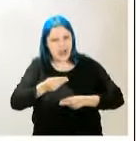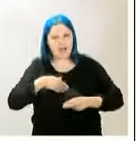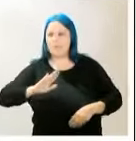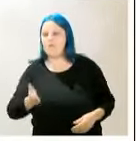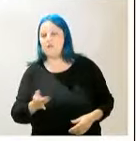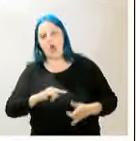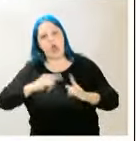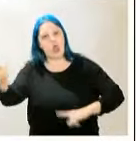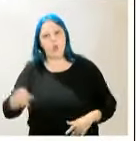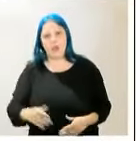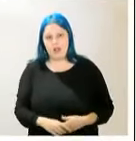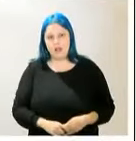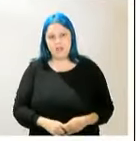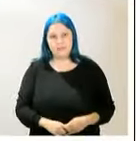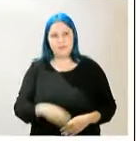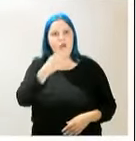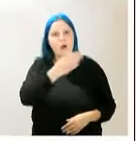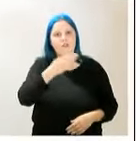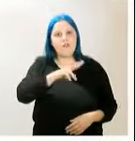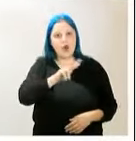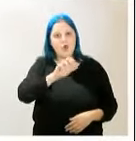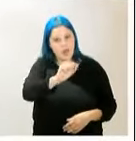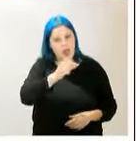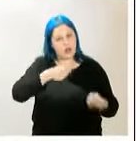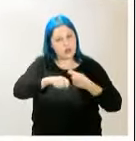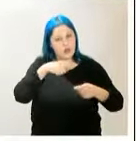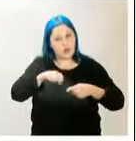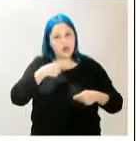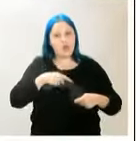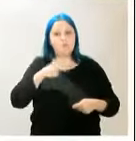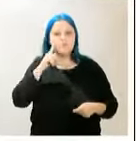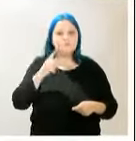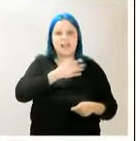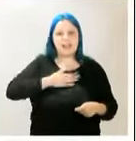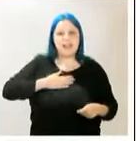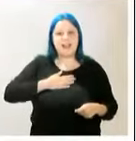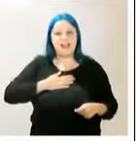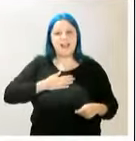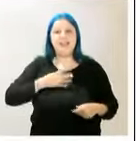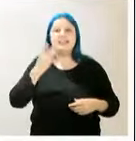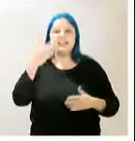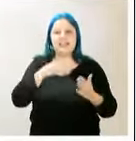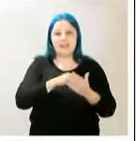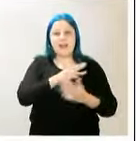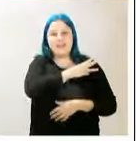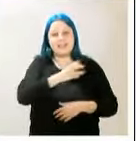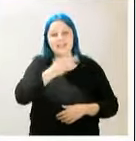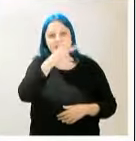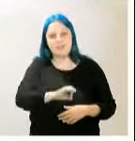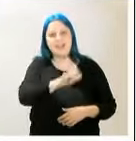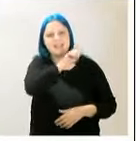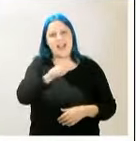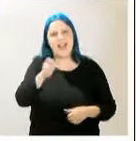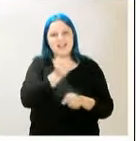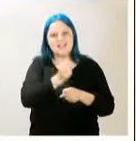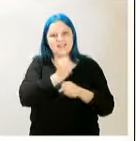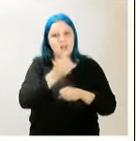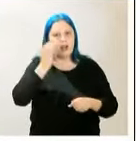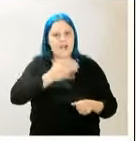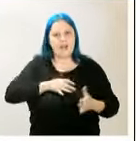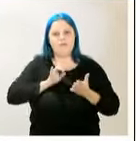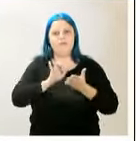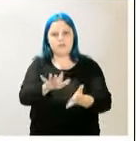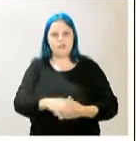En el BBVA, que se está en negociación, se plantea el despido de 3.330 trabajadoras. De estos despidos, al menos 17